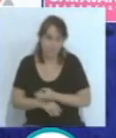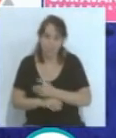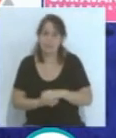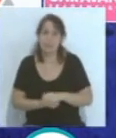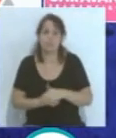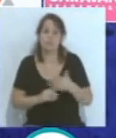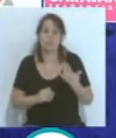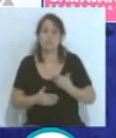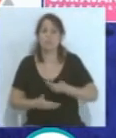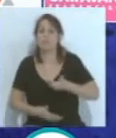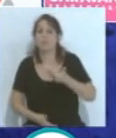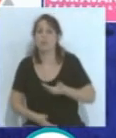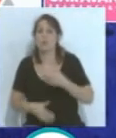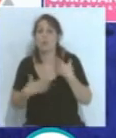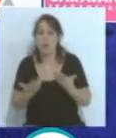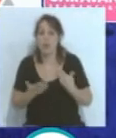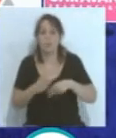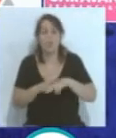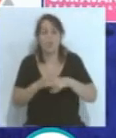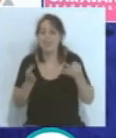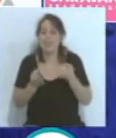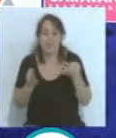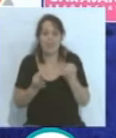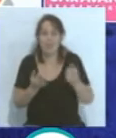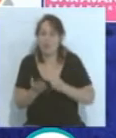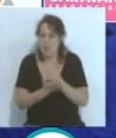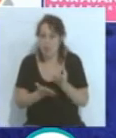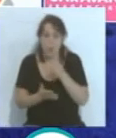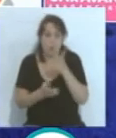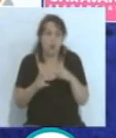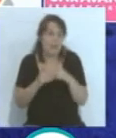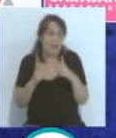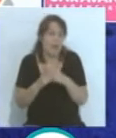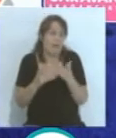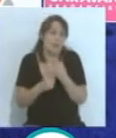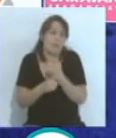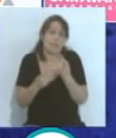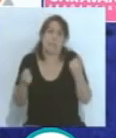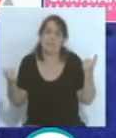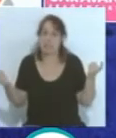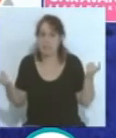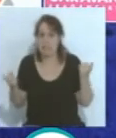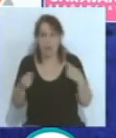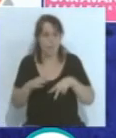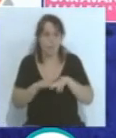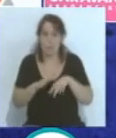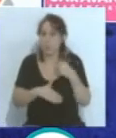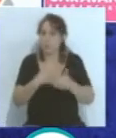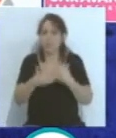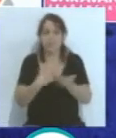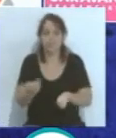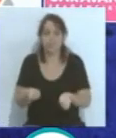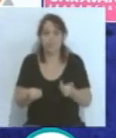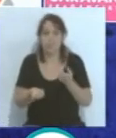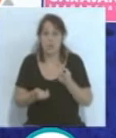Y lo importante era que el fútbol tenía que volver, porque la sociedad necesitaba que el fútbol arrancara. Y